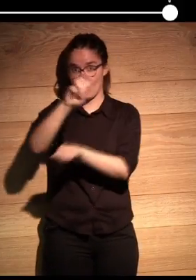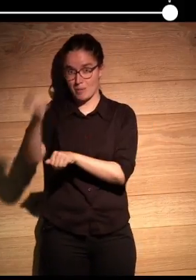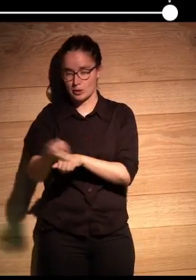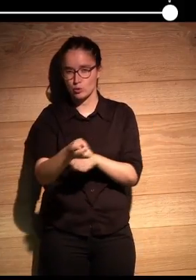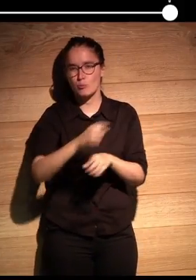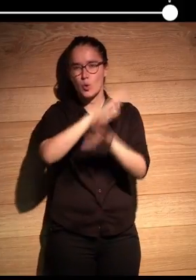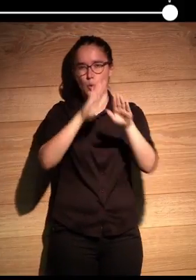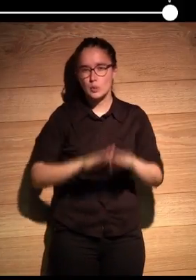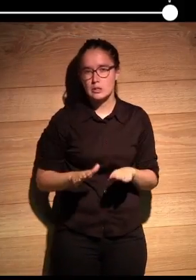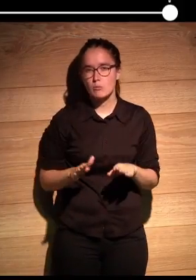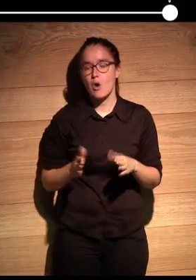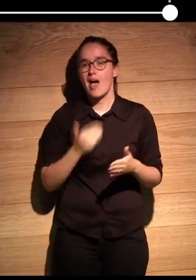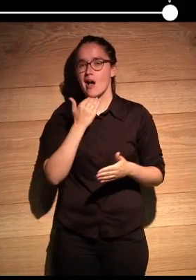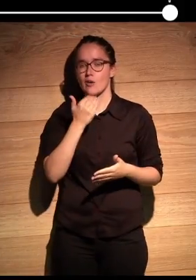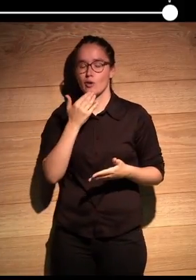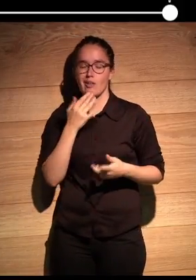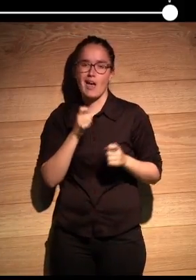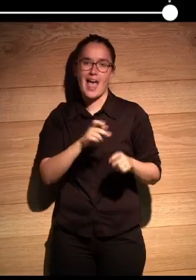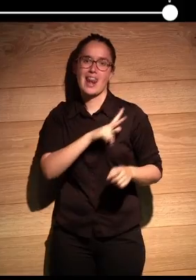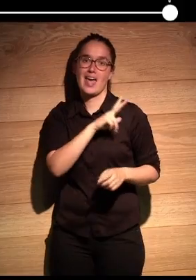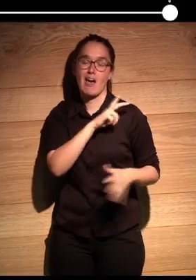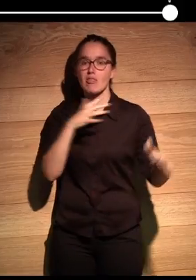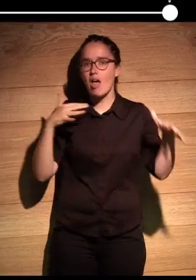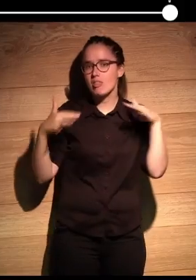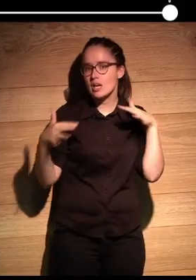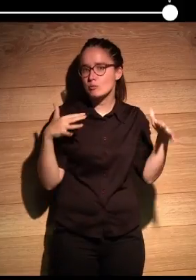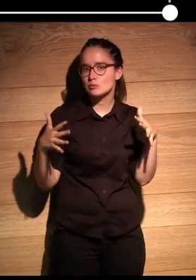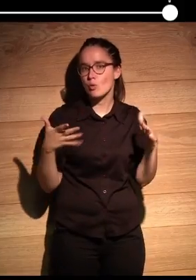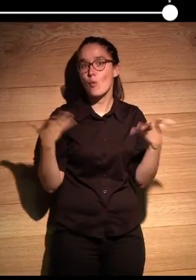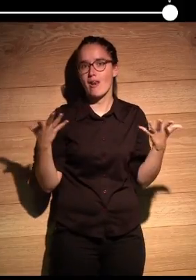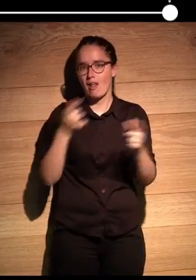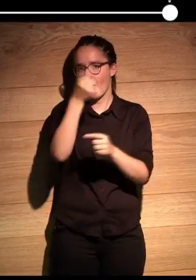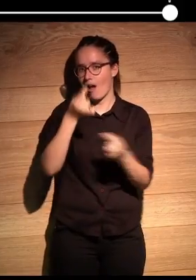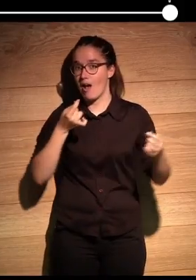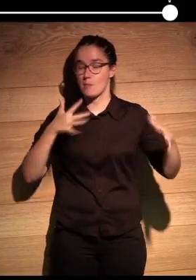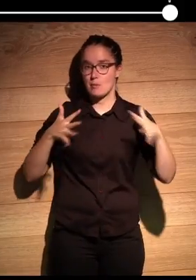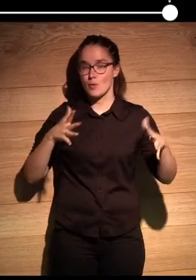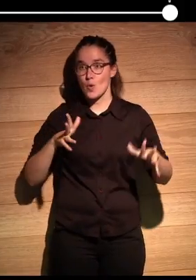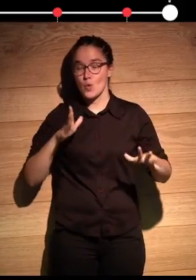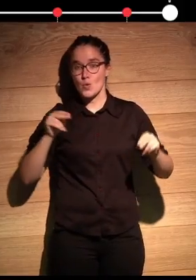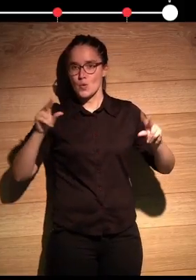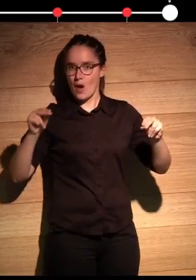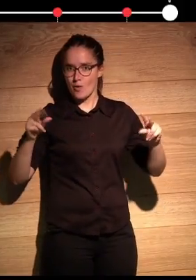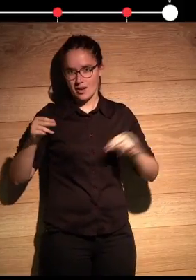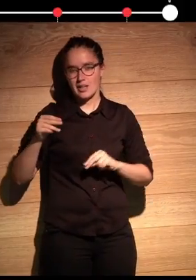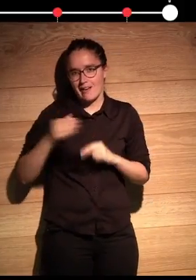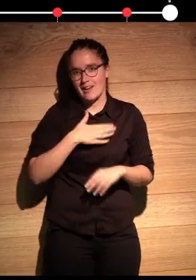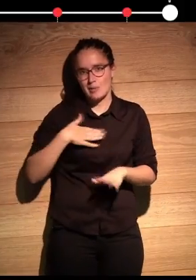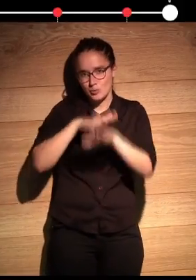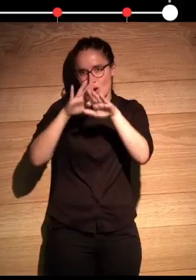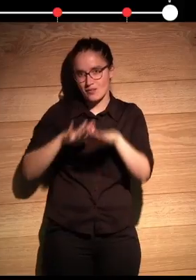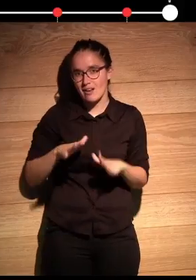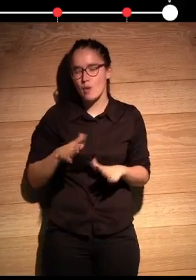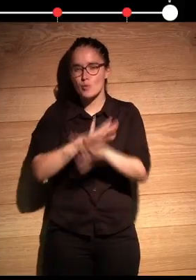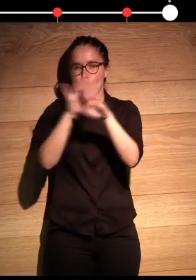Y, por último, algo que le otorga elegancia, dinamismo, que son las animaciones, el efecto wow que hemos buscado un poco al final.